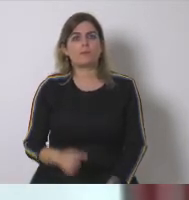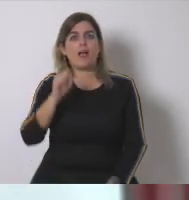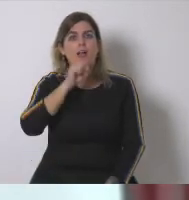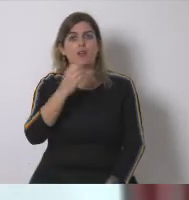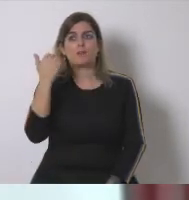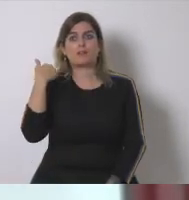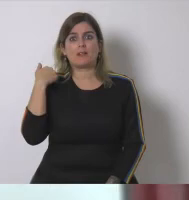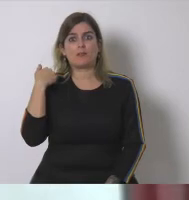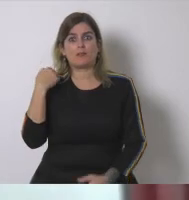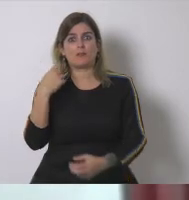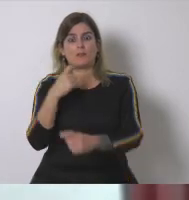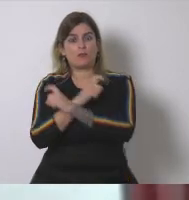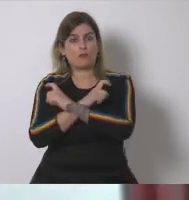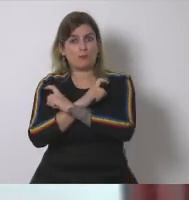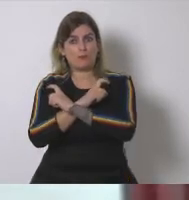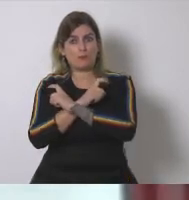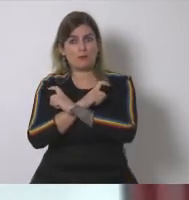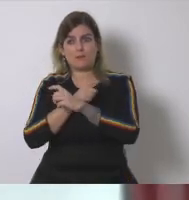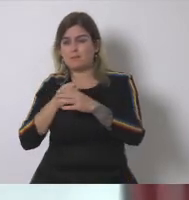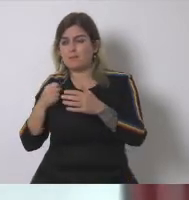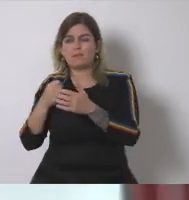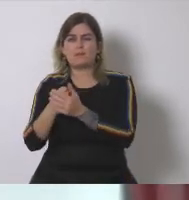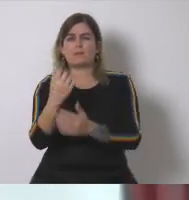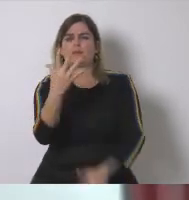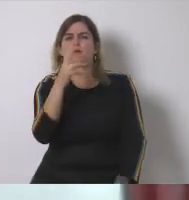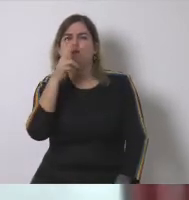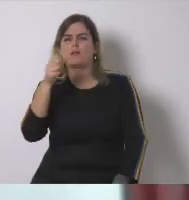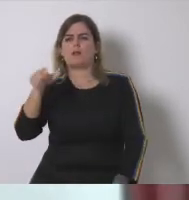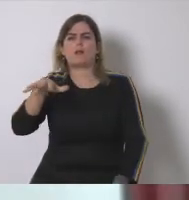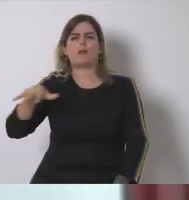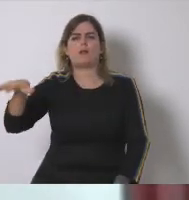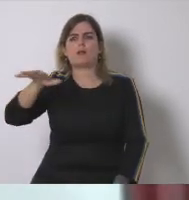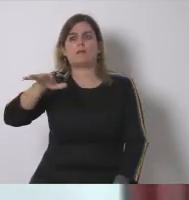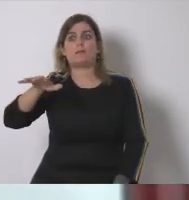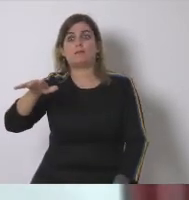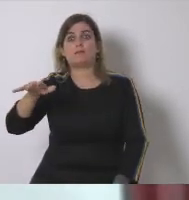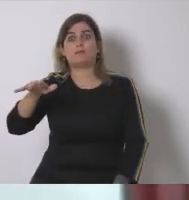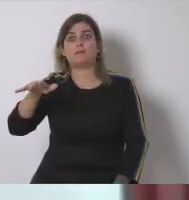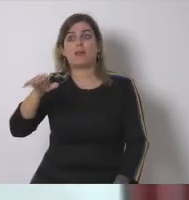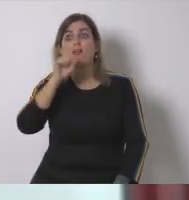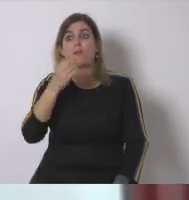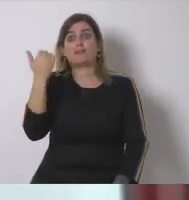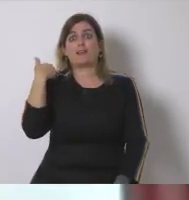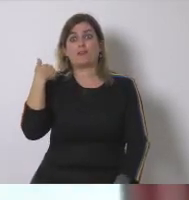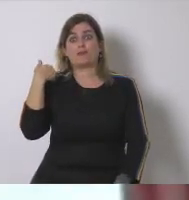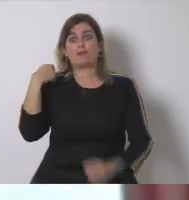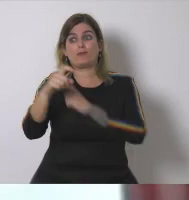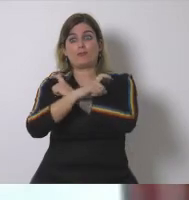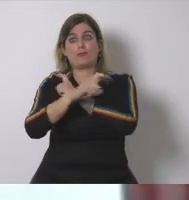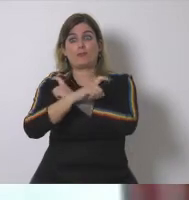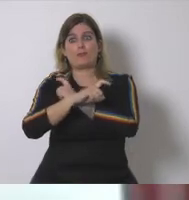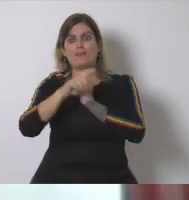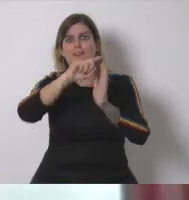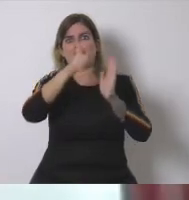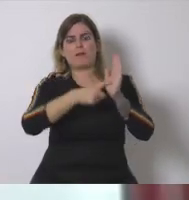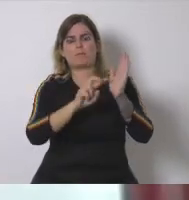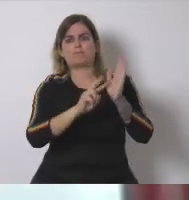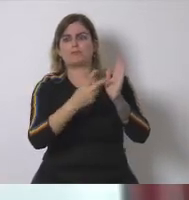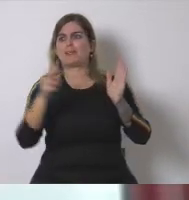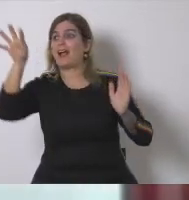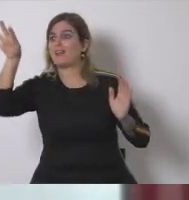hasta el año pasado no se podían instalar plantas de más de 5 hectáreas pero ahora